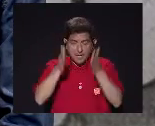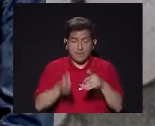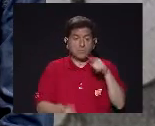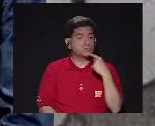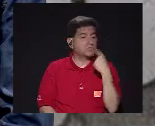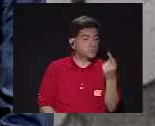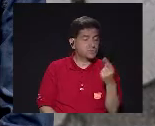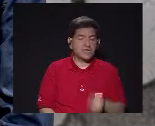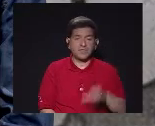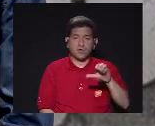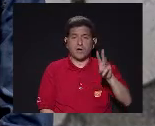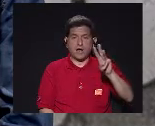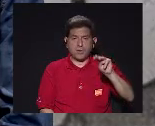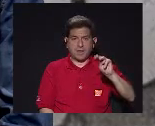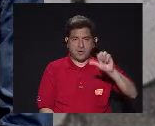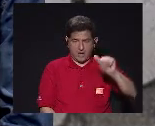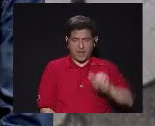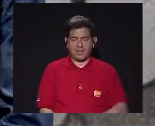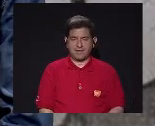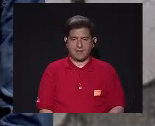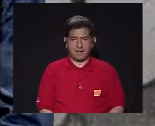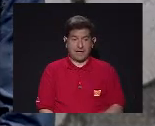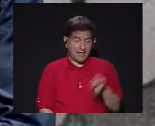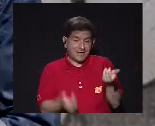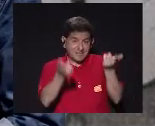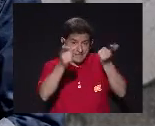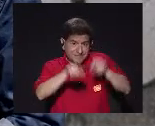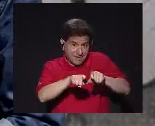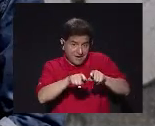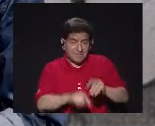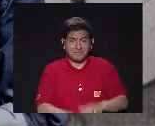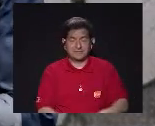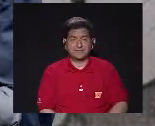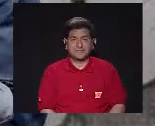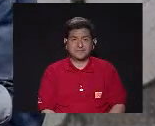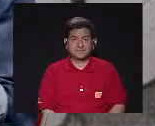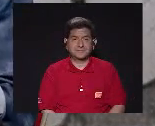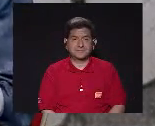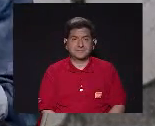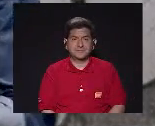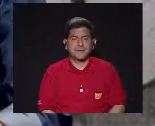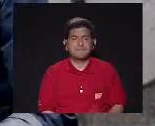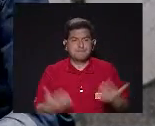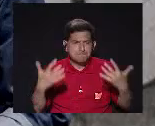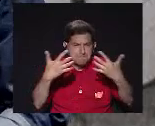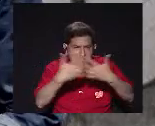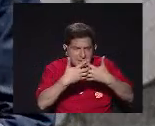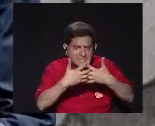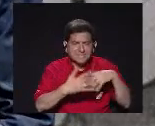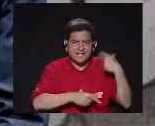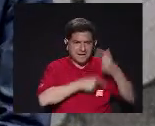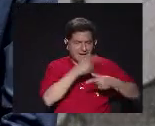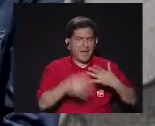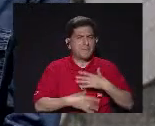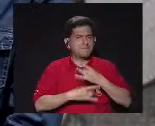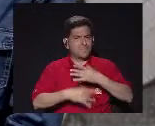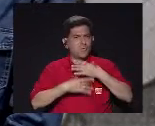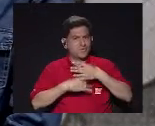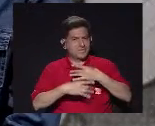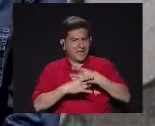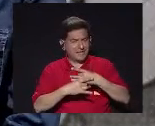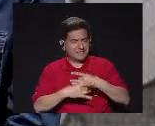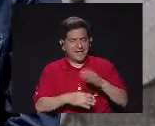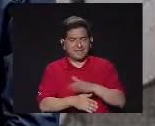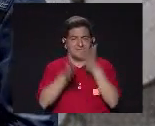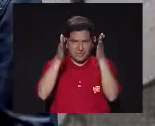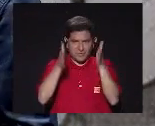Que acaba de numerar Carlos Magno Una de las cosas Más valiosas Es que hay una Una Mezcla generacional Interesantísima